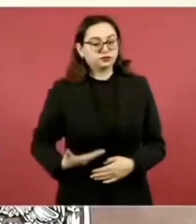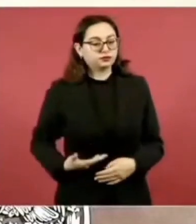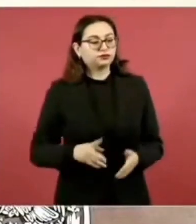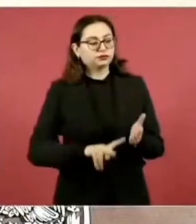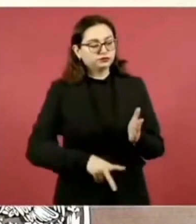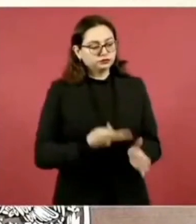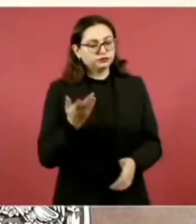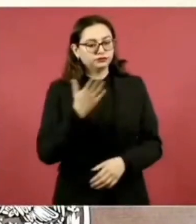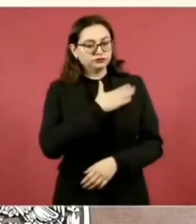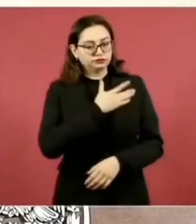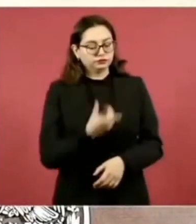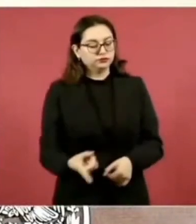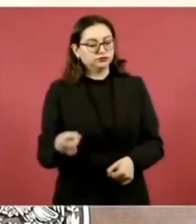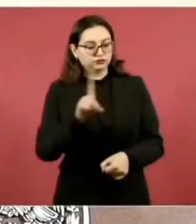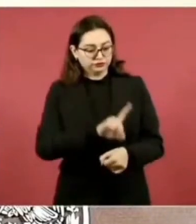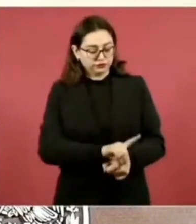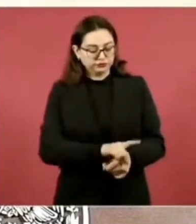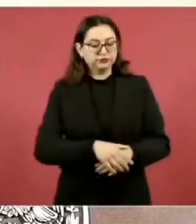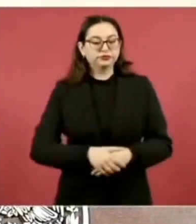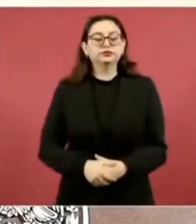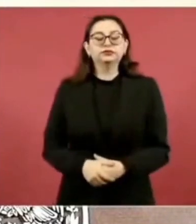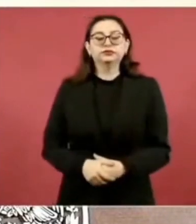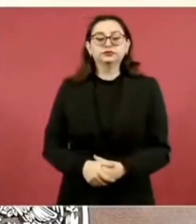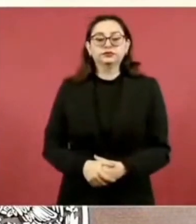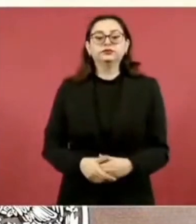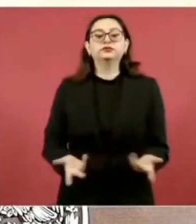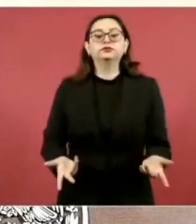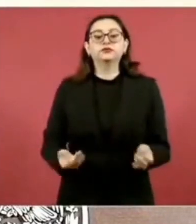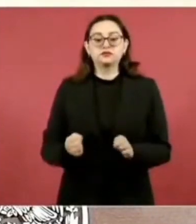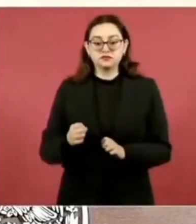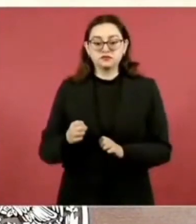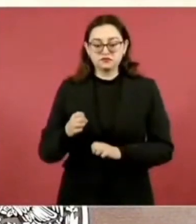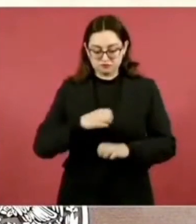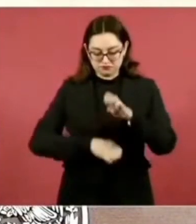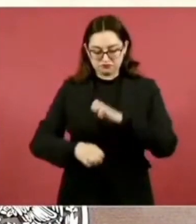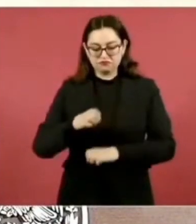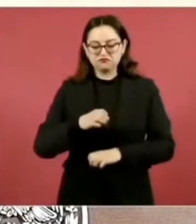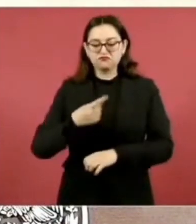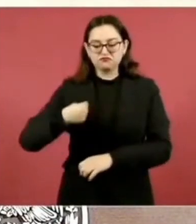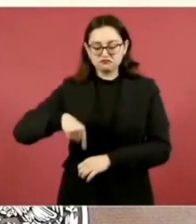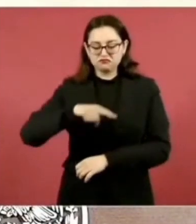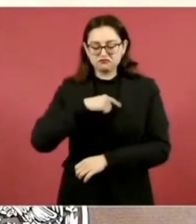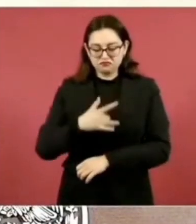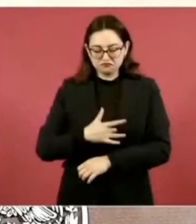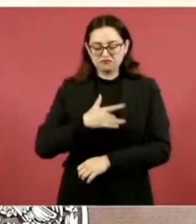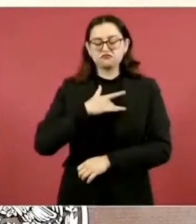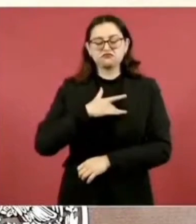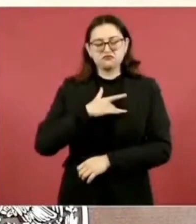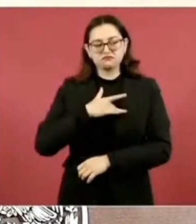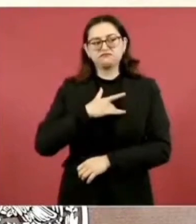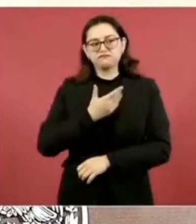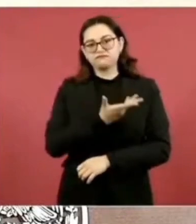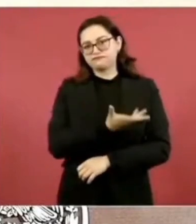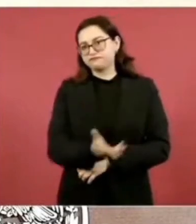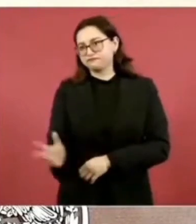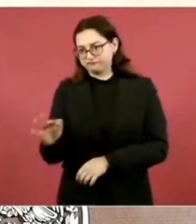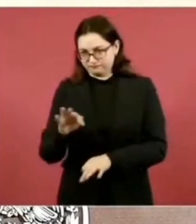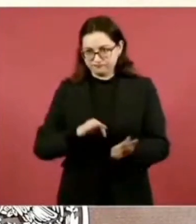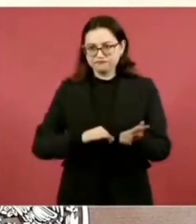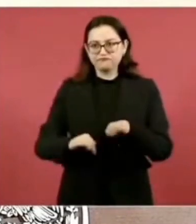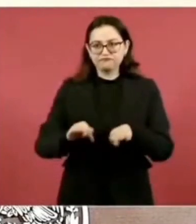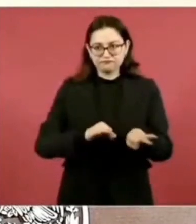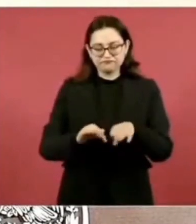Pues muy brevemente quisiera ratificar el compromiso del sector empresarial por mejorar el ingreso de las y los trabajadores